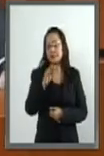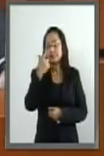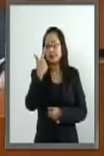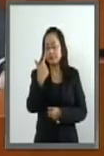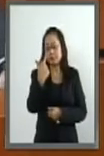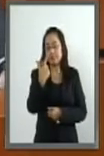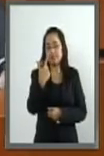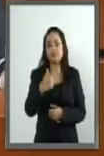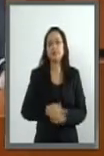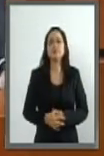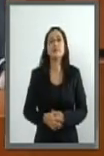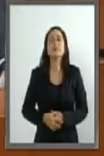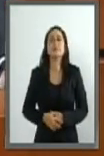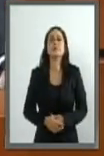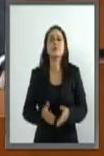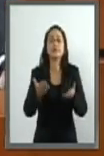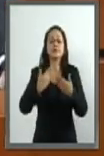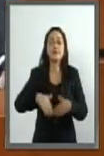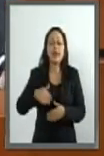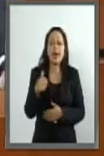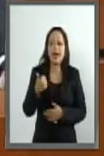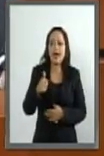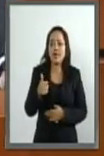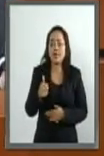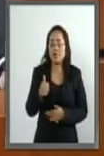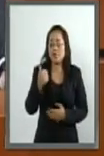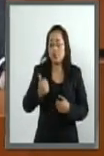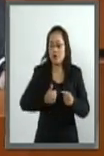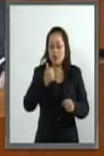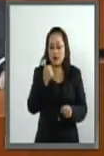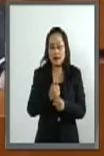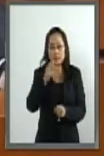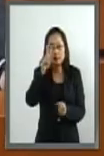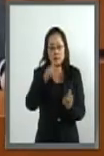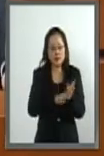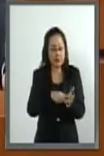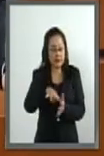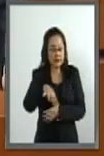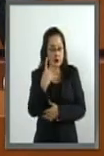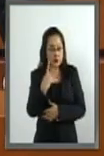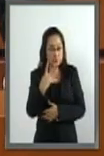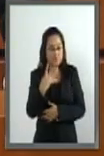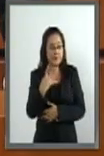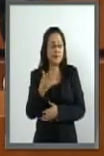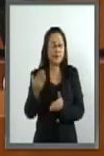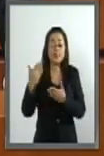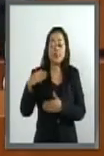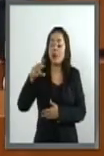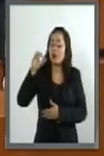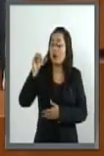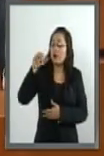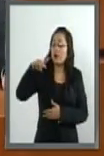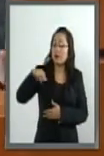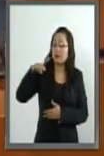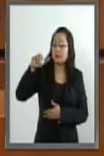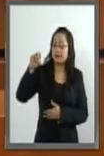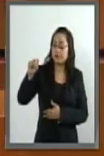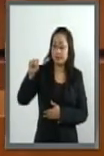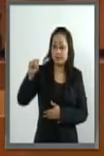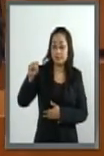En agosto de 2014, la Organización Mundial de la Salud